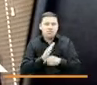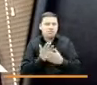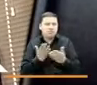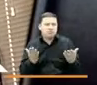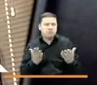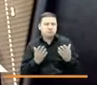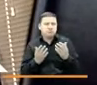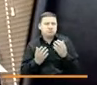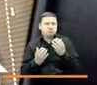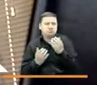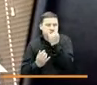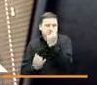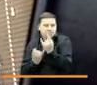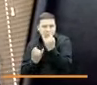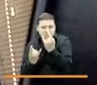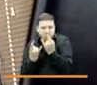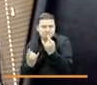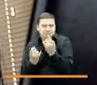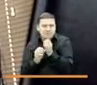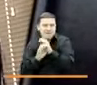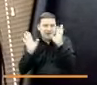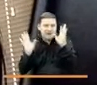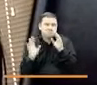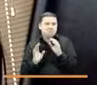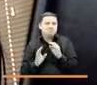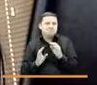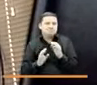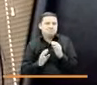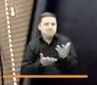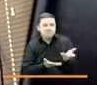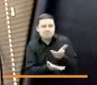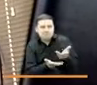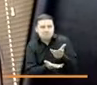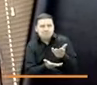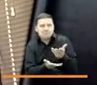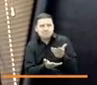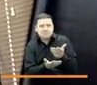una empatía clarísima, con una capacidad de resiliencia,